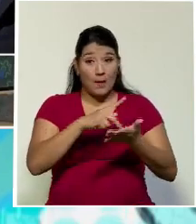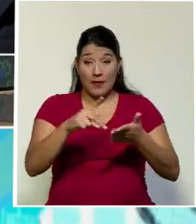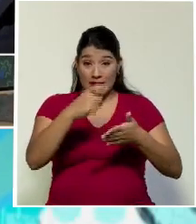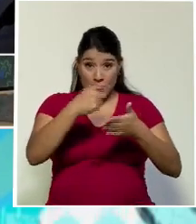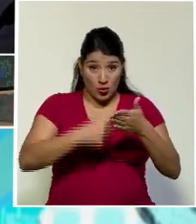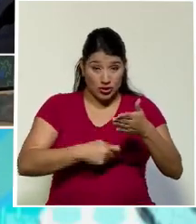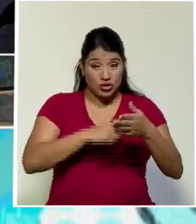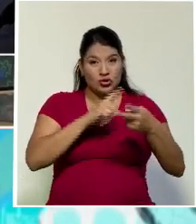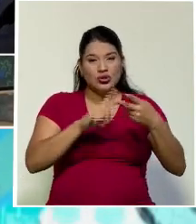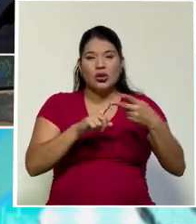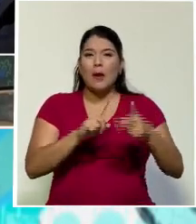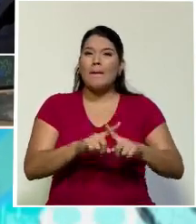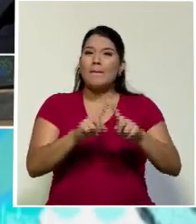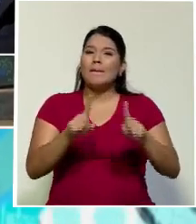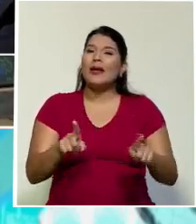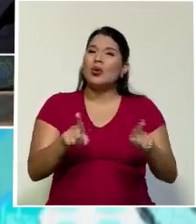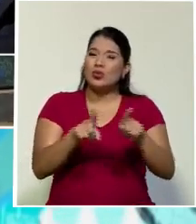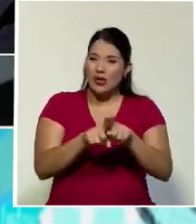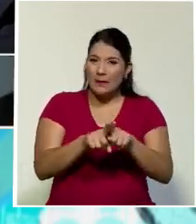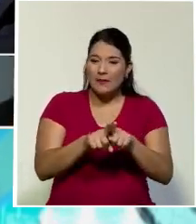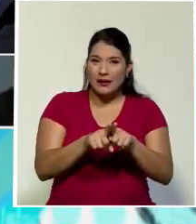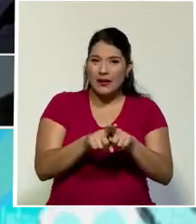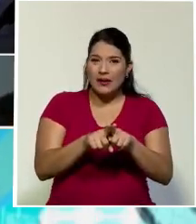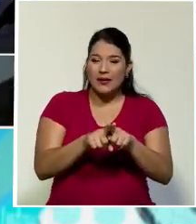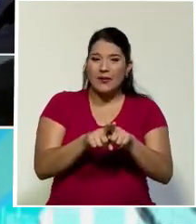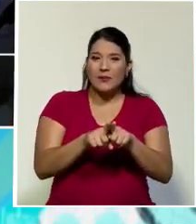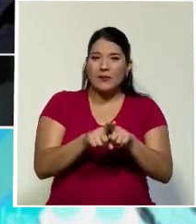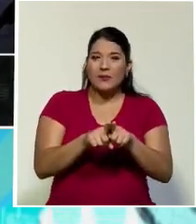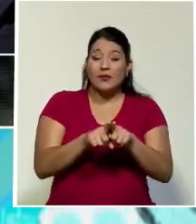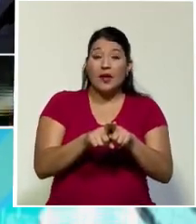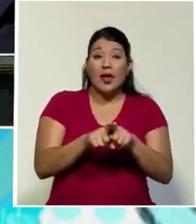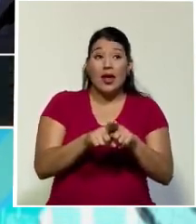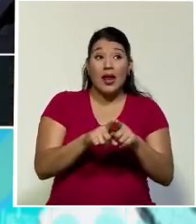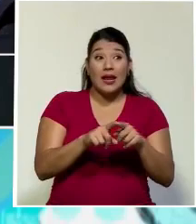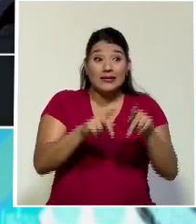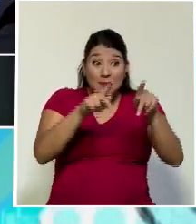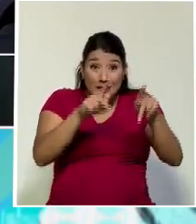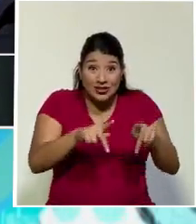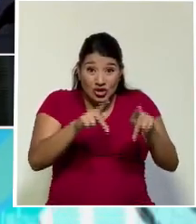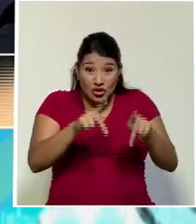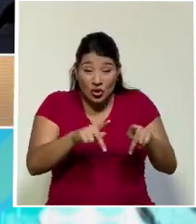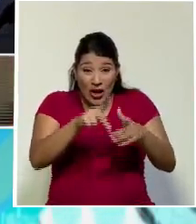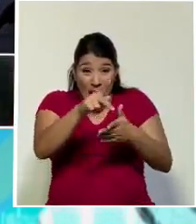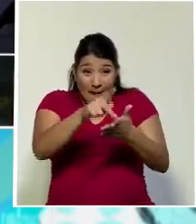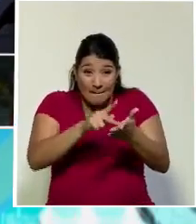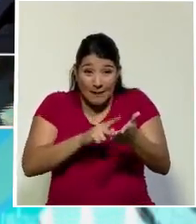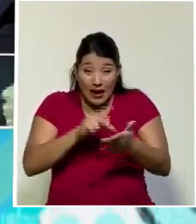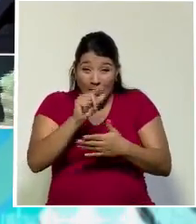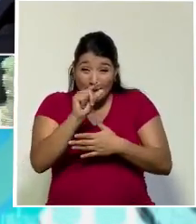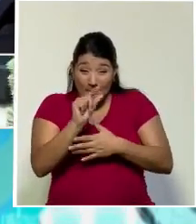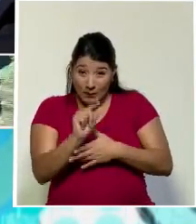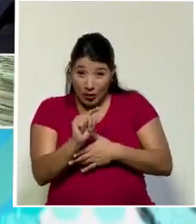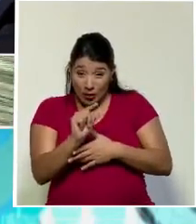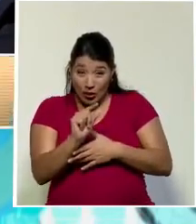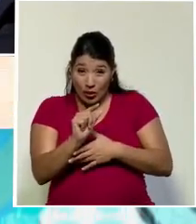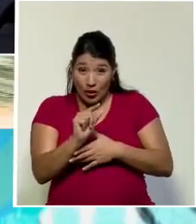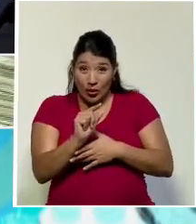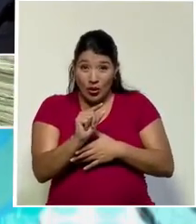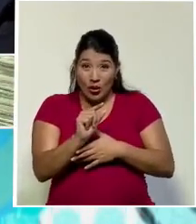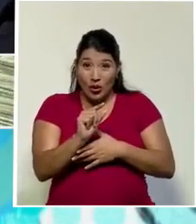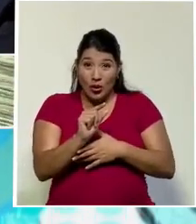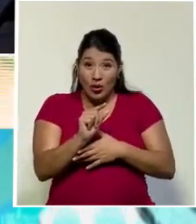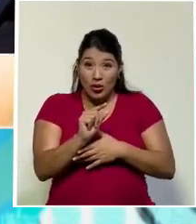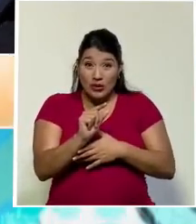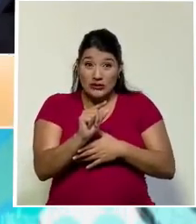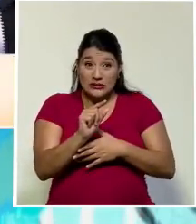cobra la gente más que hoy no pagaba, que ganaba menos y hoy no pagaba, puede empezar a pagar.